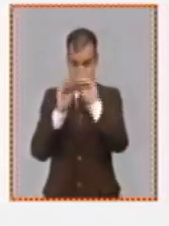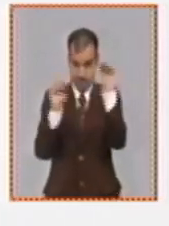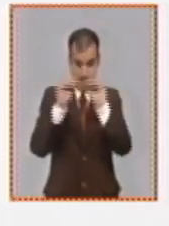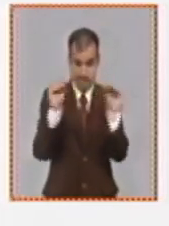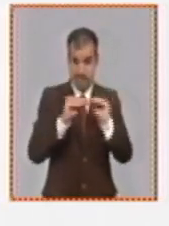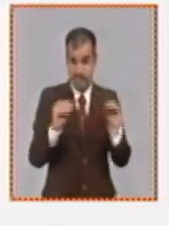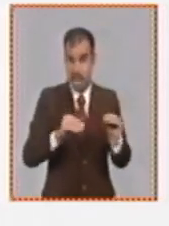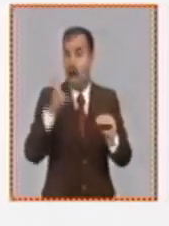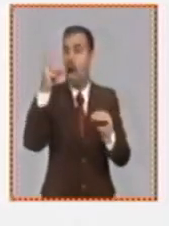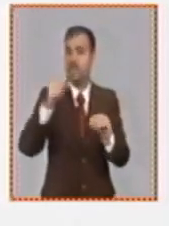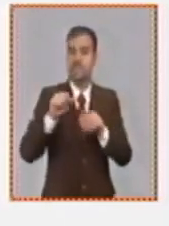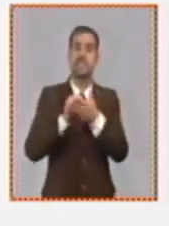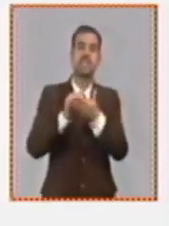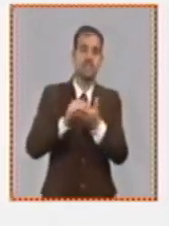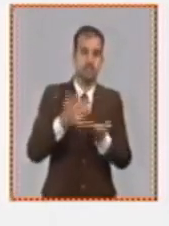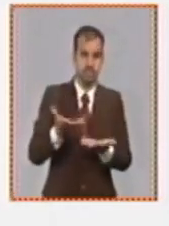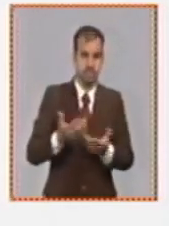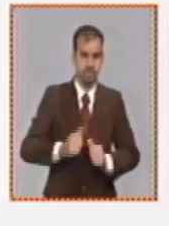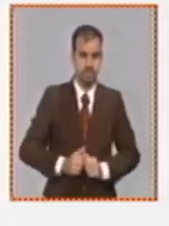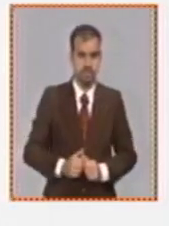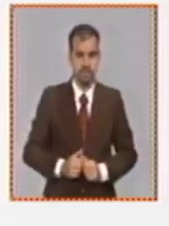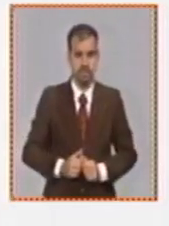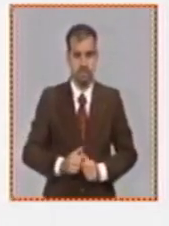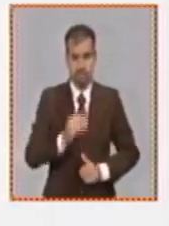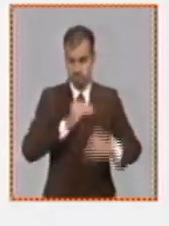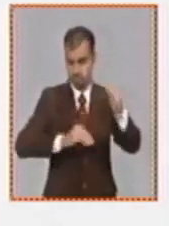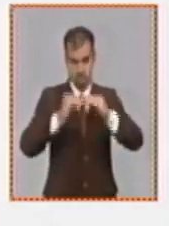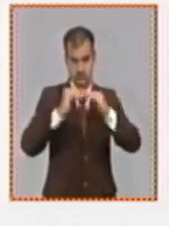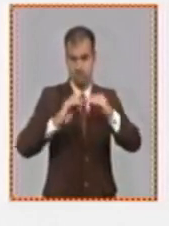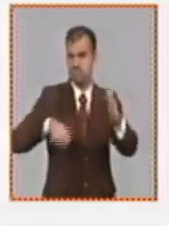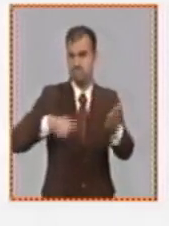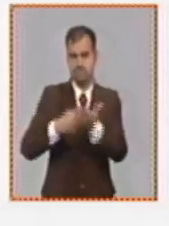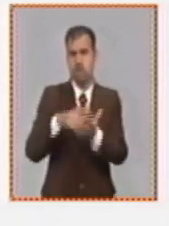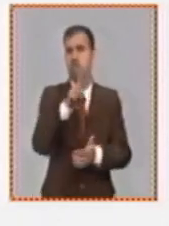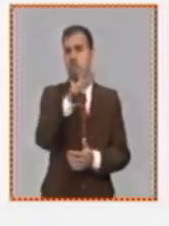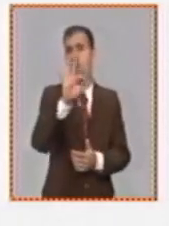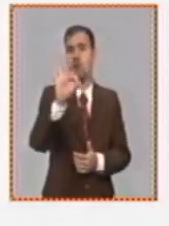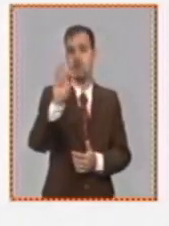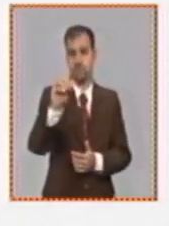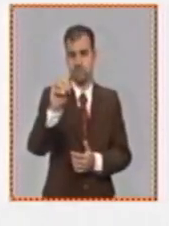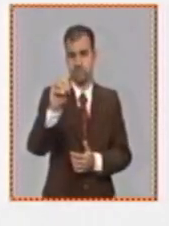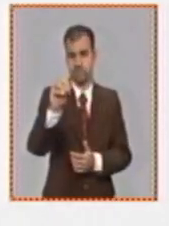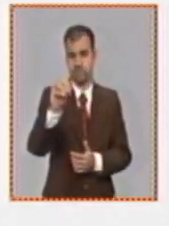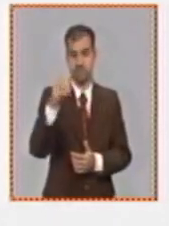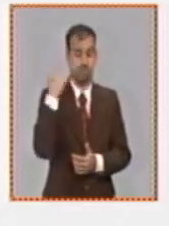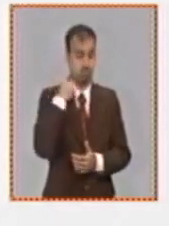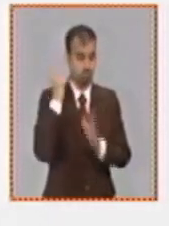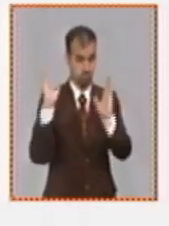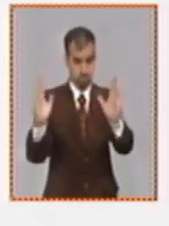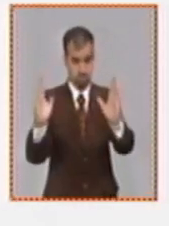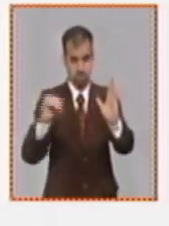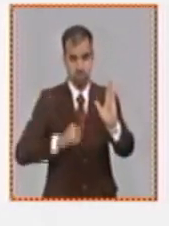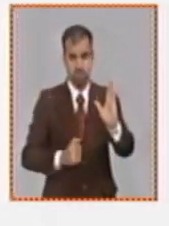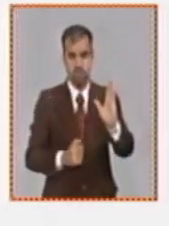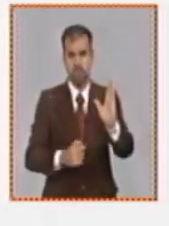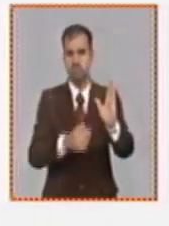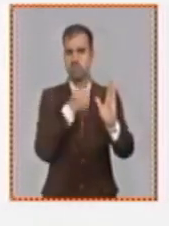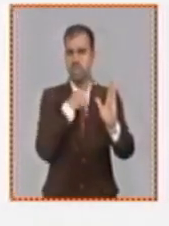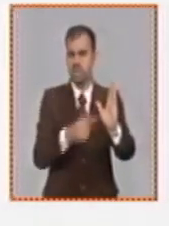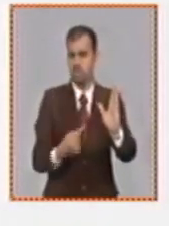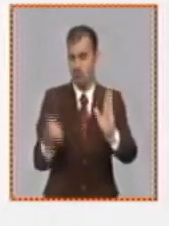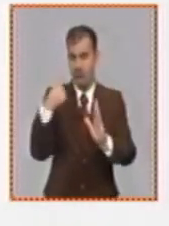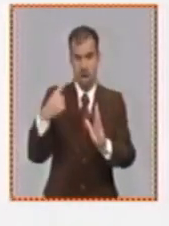de servicios estará prorrateado en esa cantidad pero como máximo va a pagar los 280 pesos en ese año si alguna